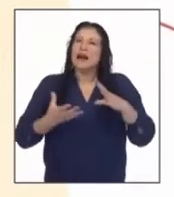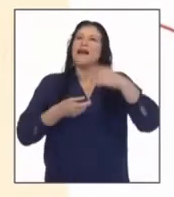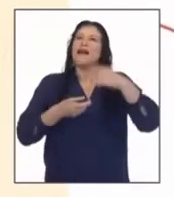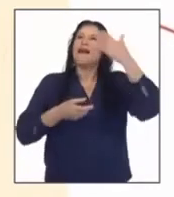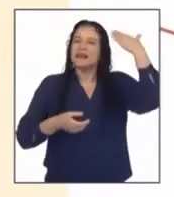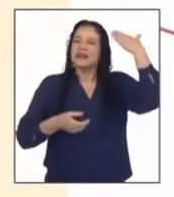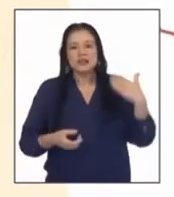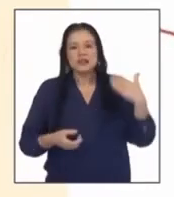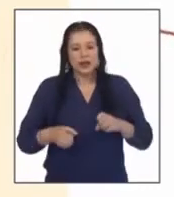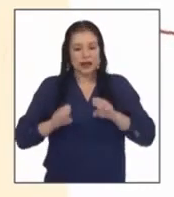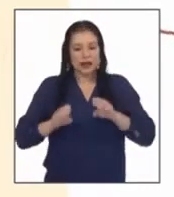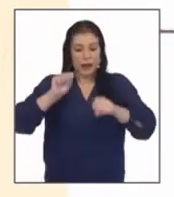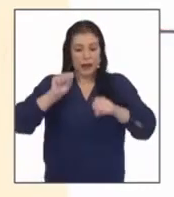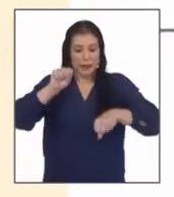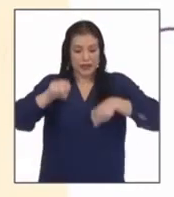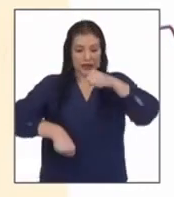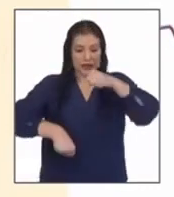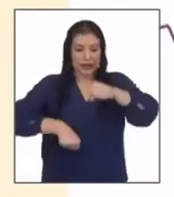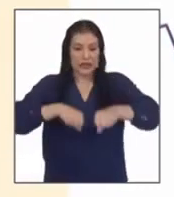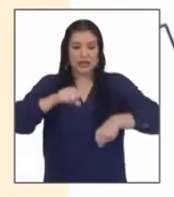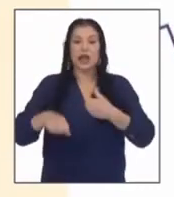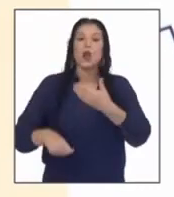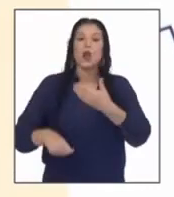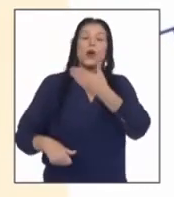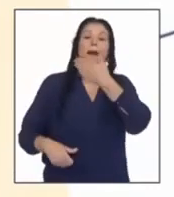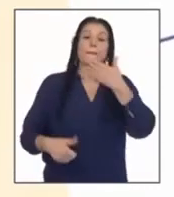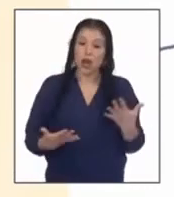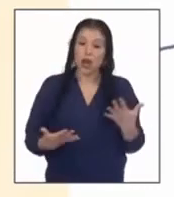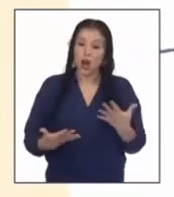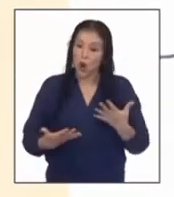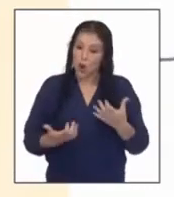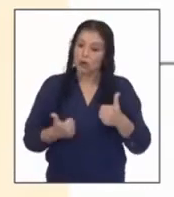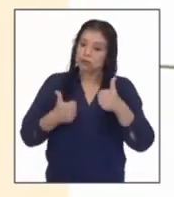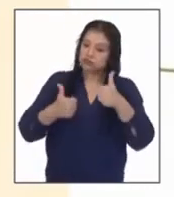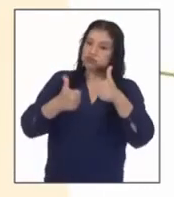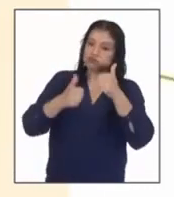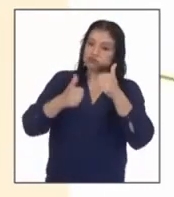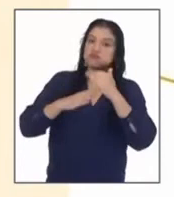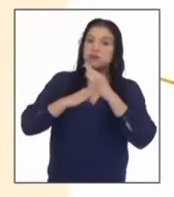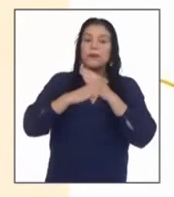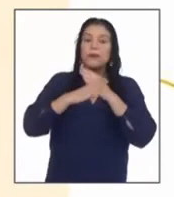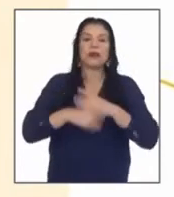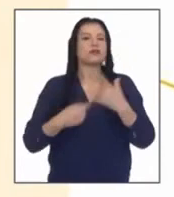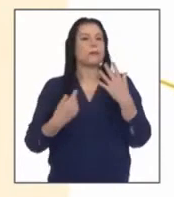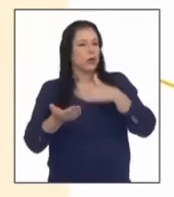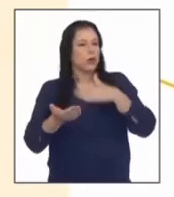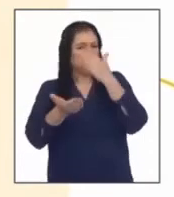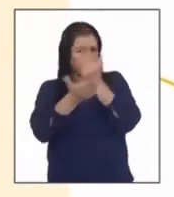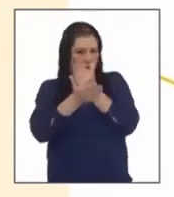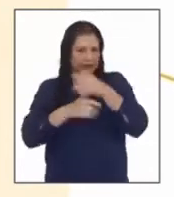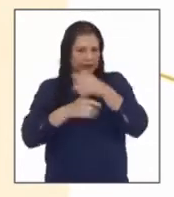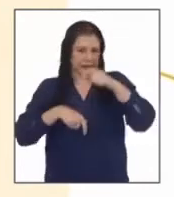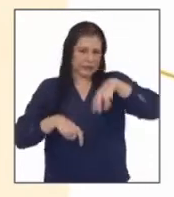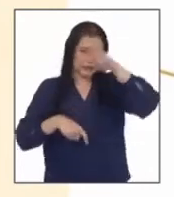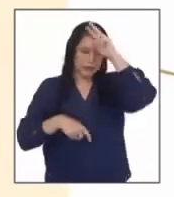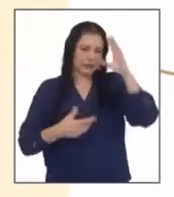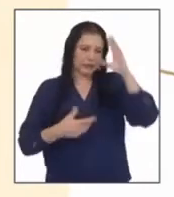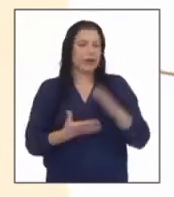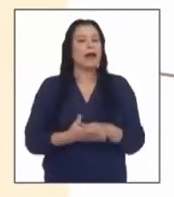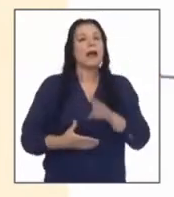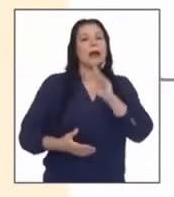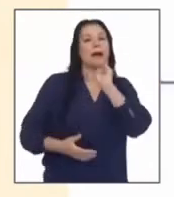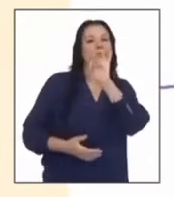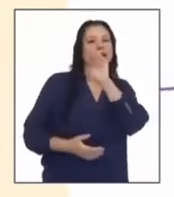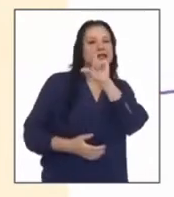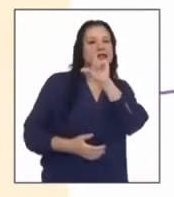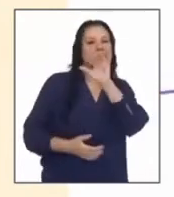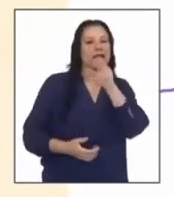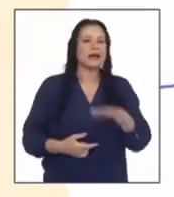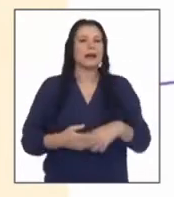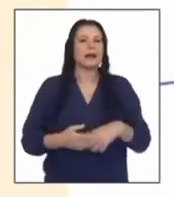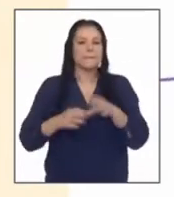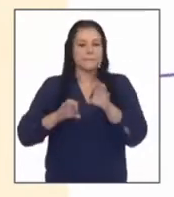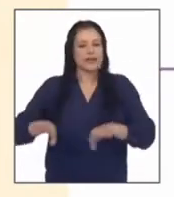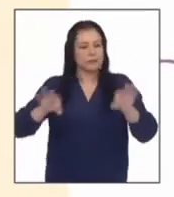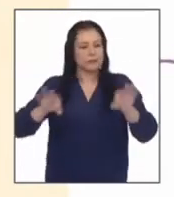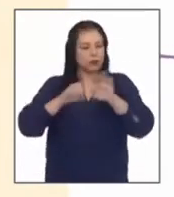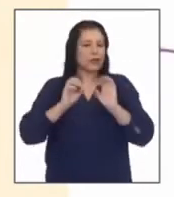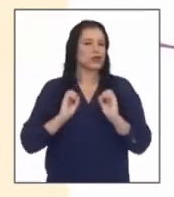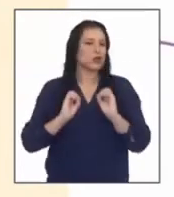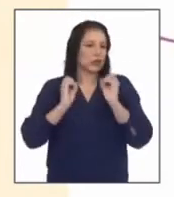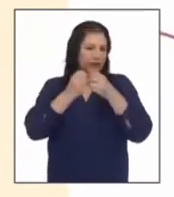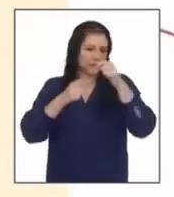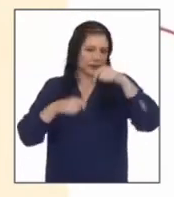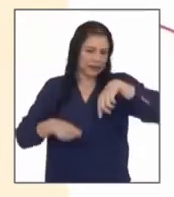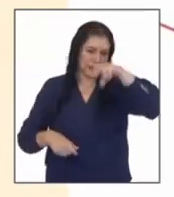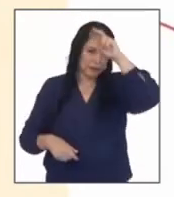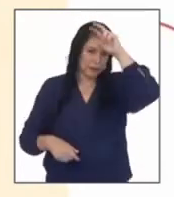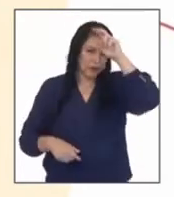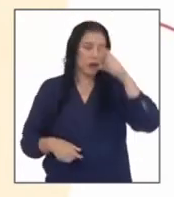la bicicleta es el vehículo que mejor se ha adaptado a las crisis afirma la bici red perú una de las organizaciones ciclistas más importantes del país